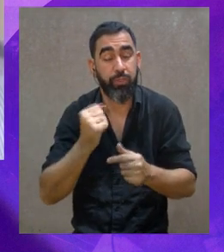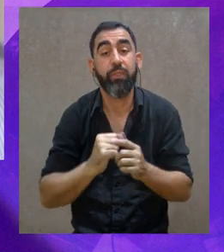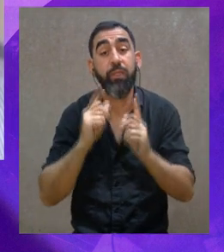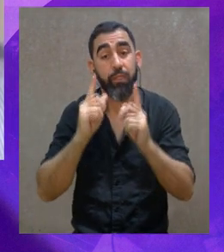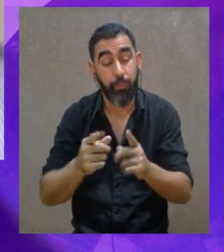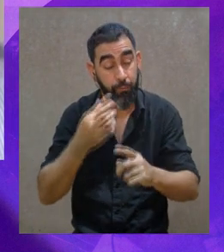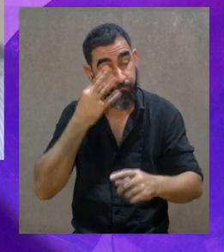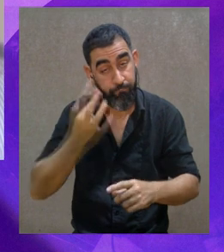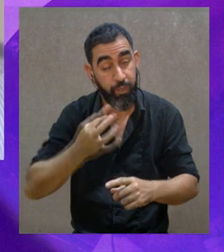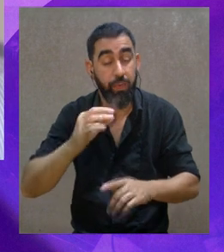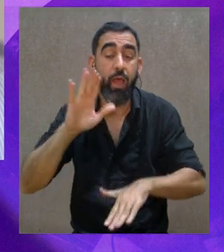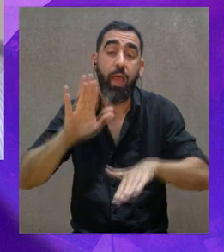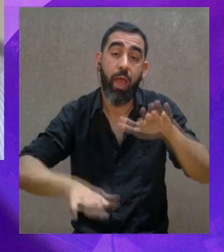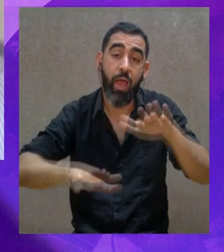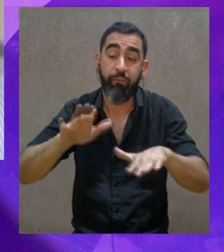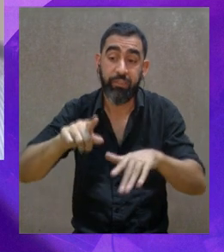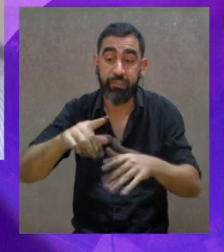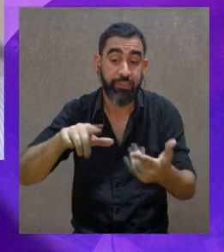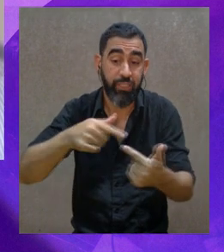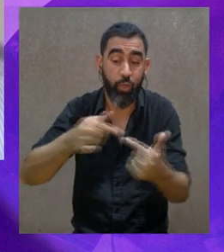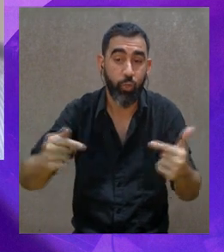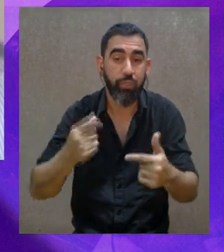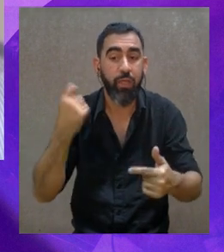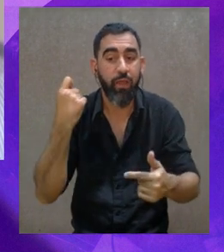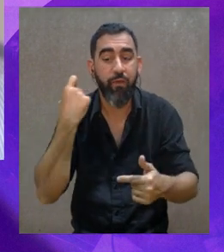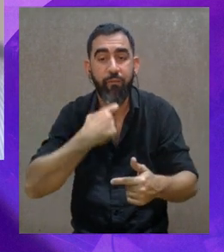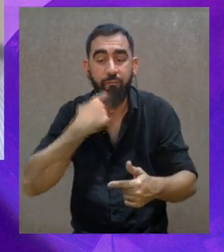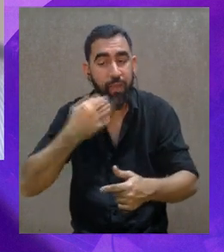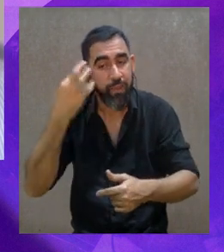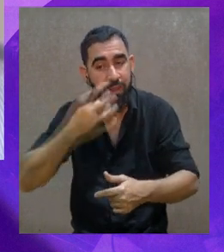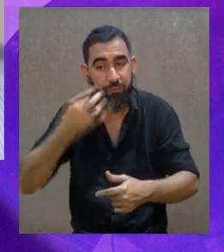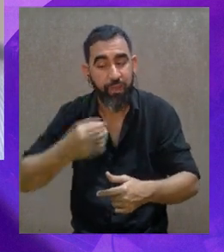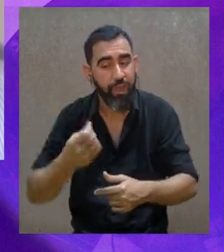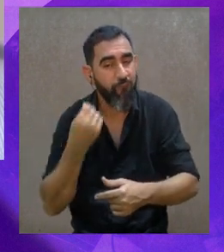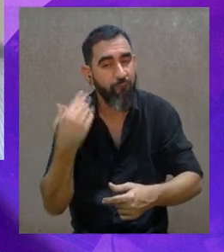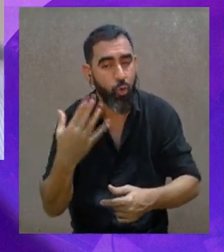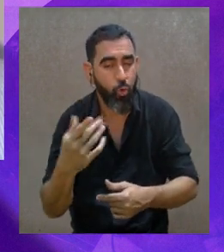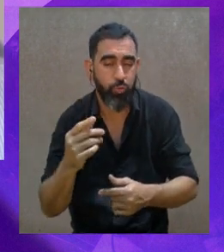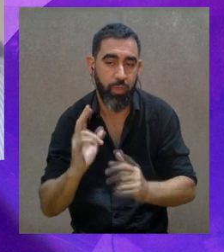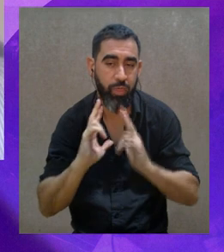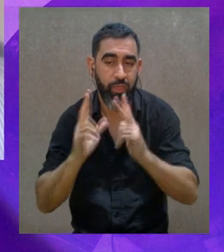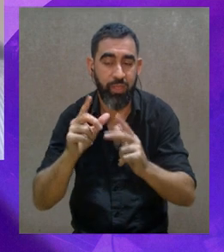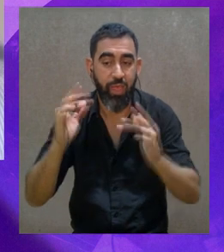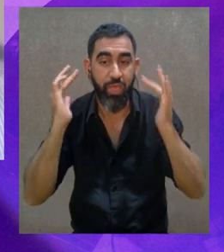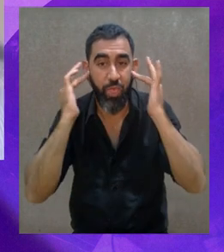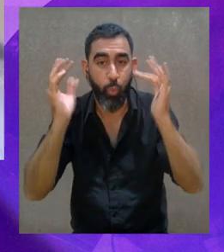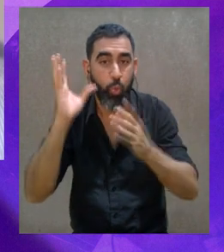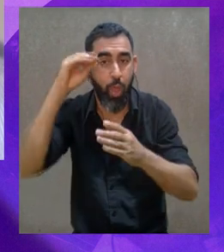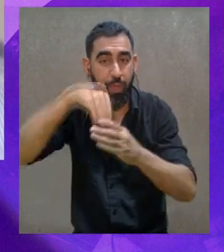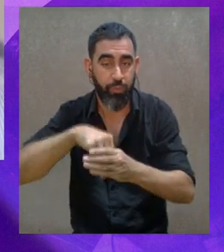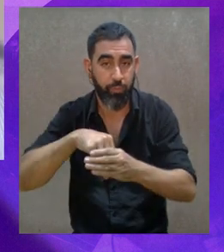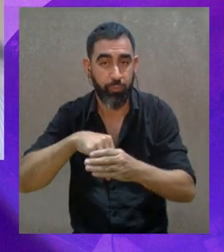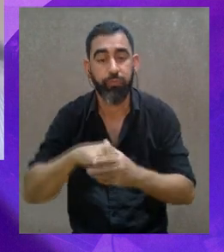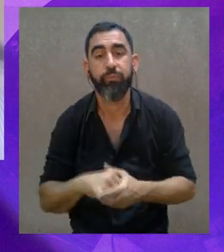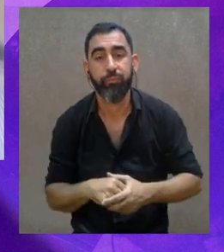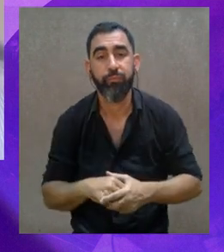tranquilo, es como, es muy pasional la decisión de entregar la vida